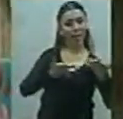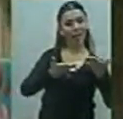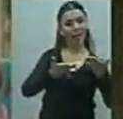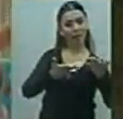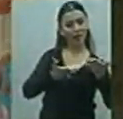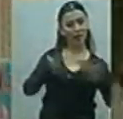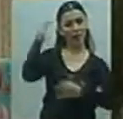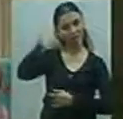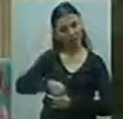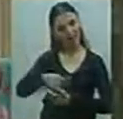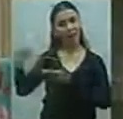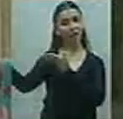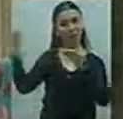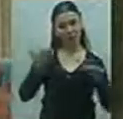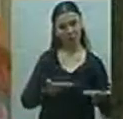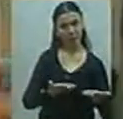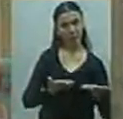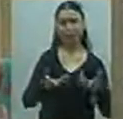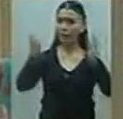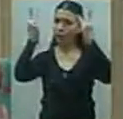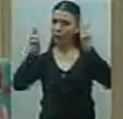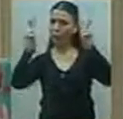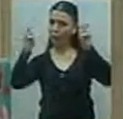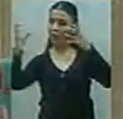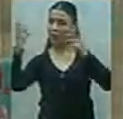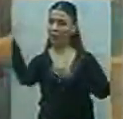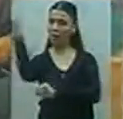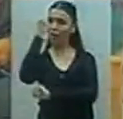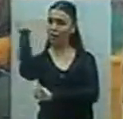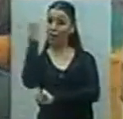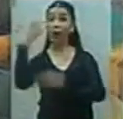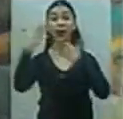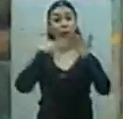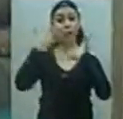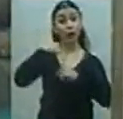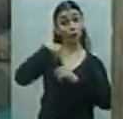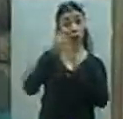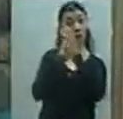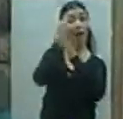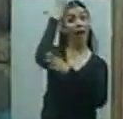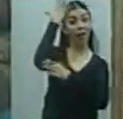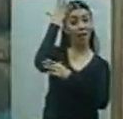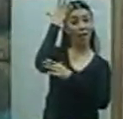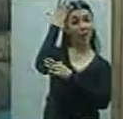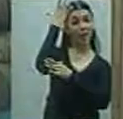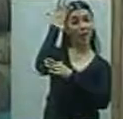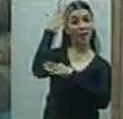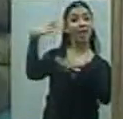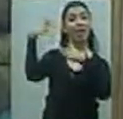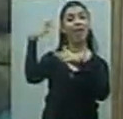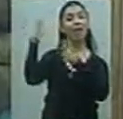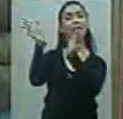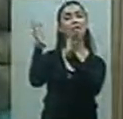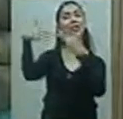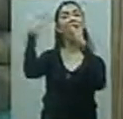Bienvenida, bienvenida, doctora. Gracias. Bienvenida. Temas muy importantes para tratar, yo estuve esta mañana en una conferencia de prensa, también muy importante, en la cooperativa